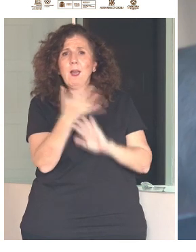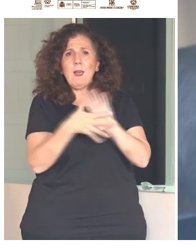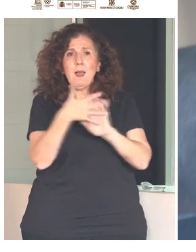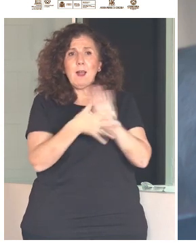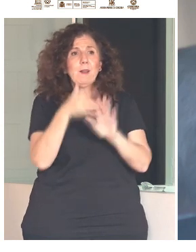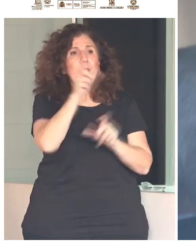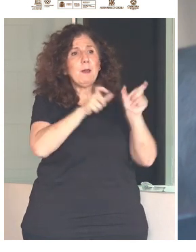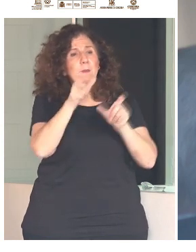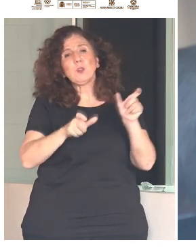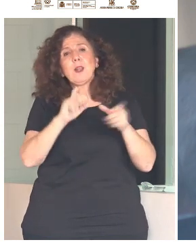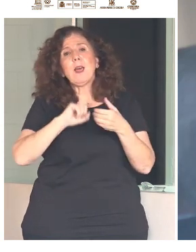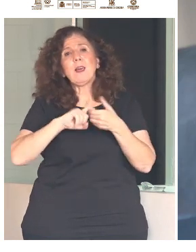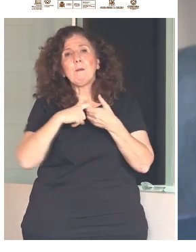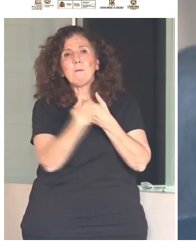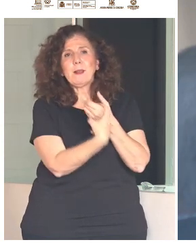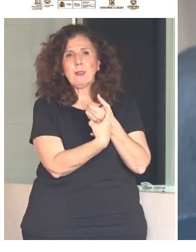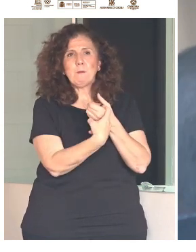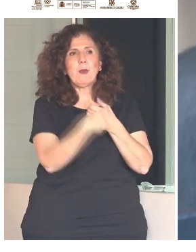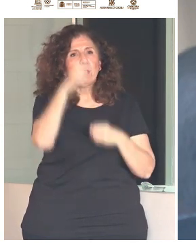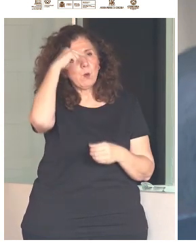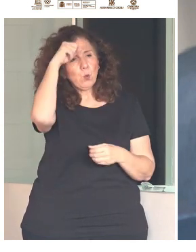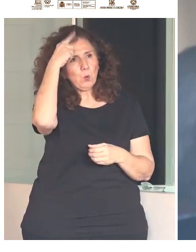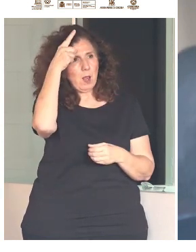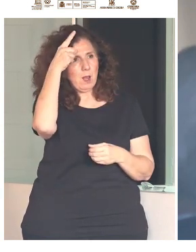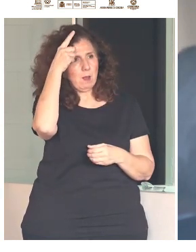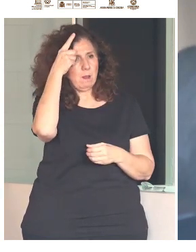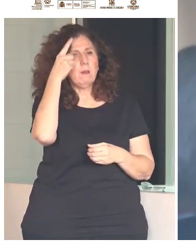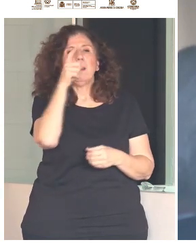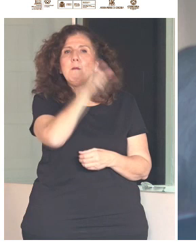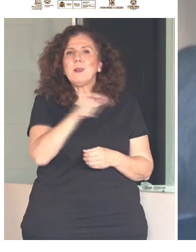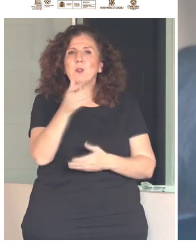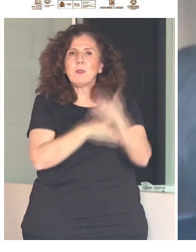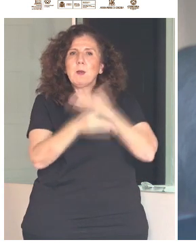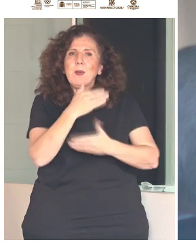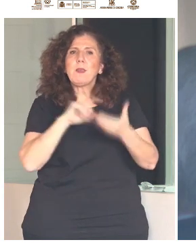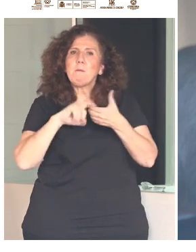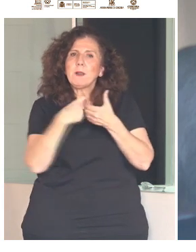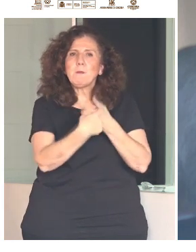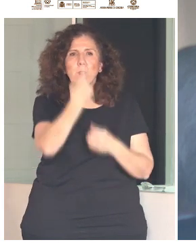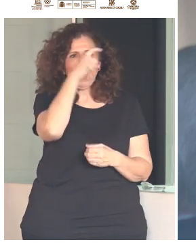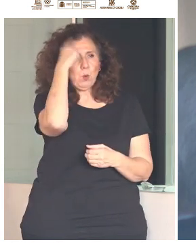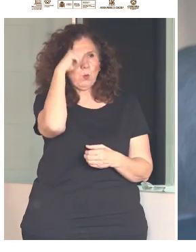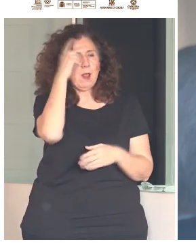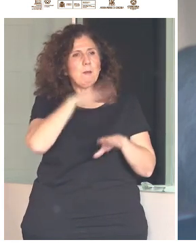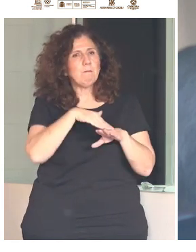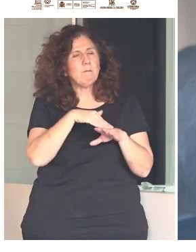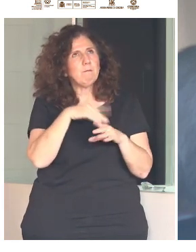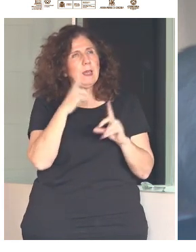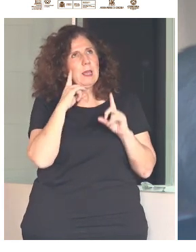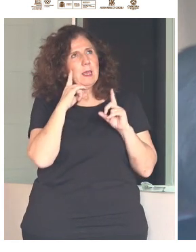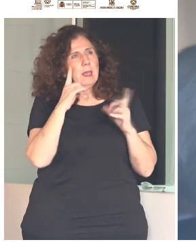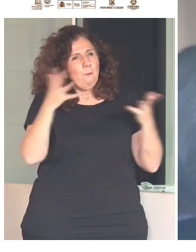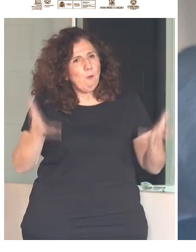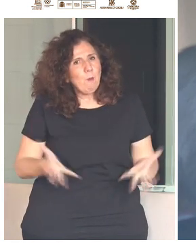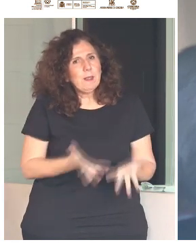personas con discapacidad en la vida cultural. instando a los Estados parte, signatarios, como es